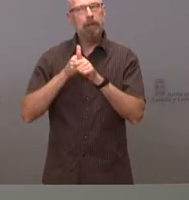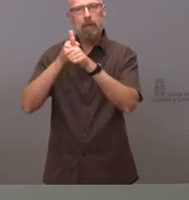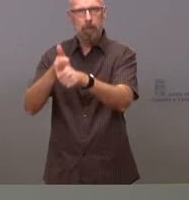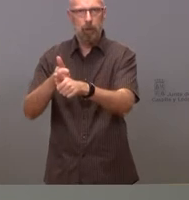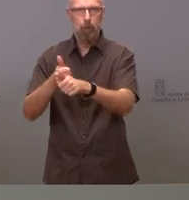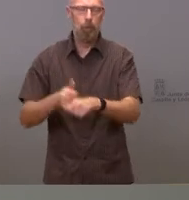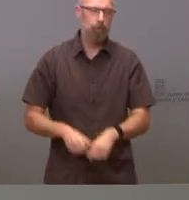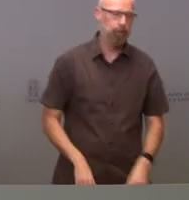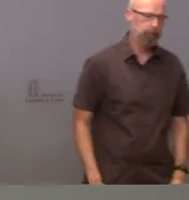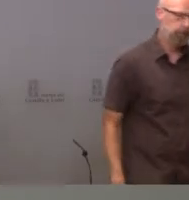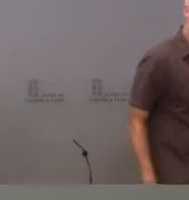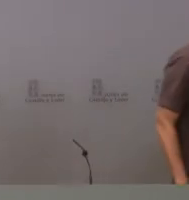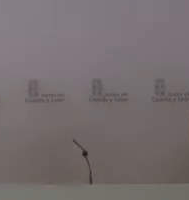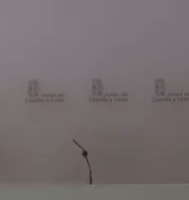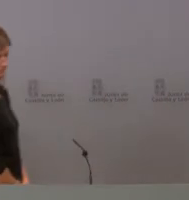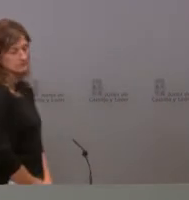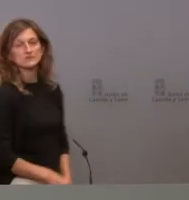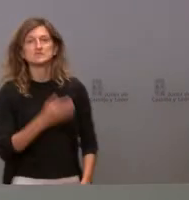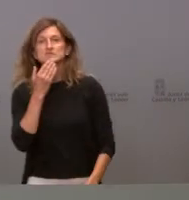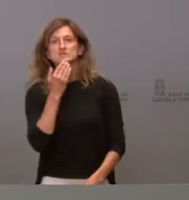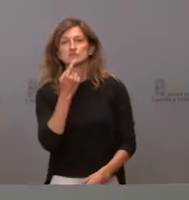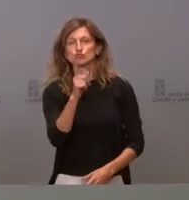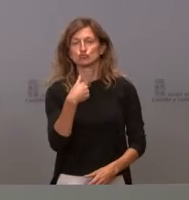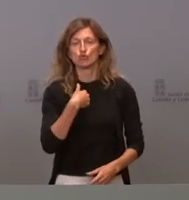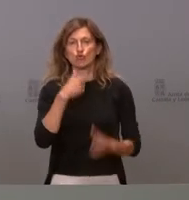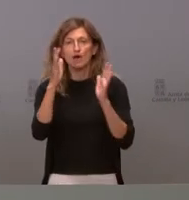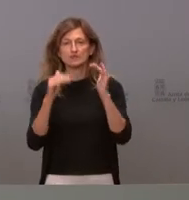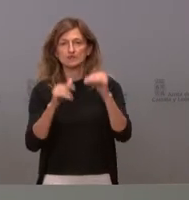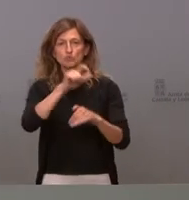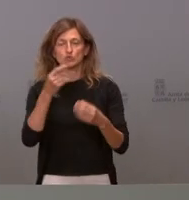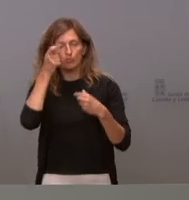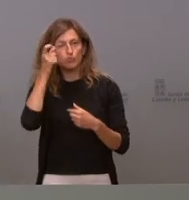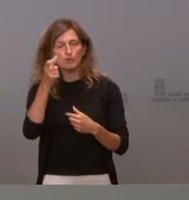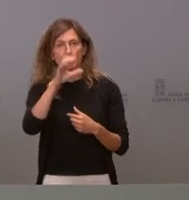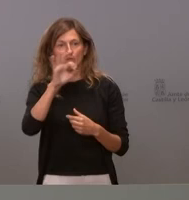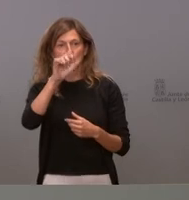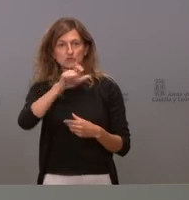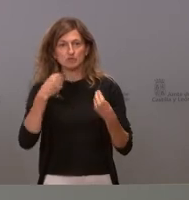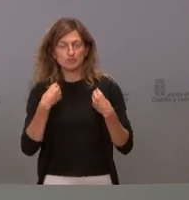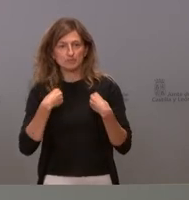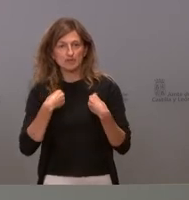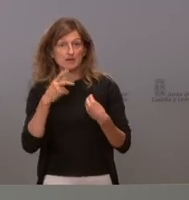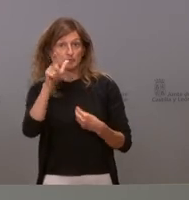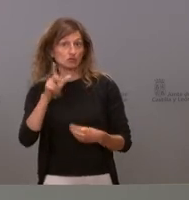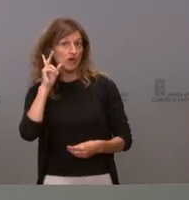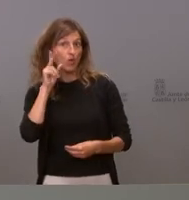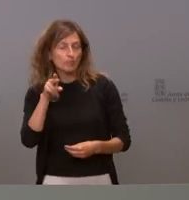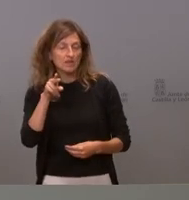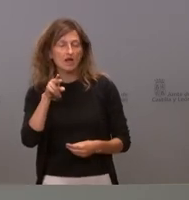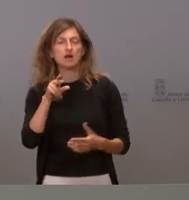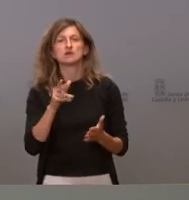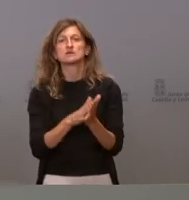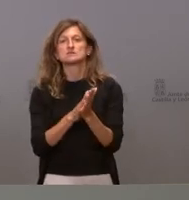pueblo de 50 habitantes y esa persona se jubila no podemos seguir permitiendo que sea